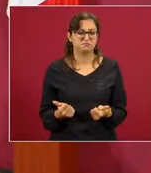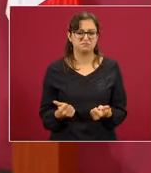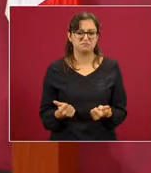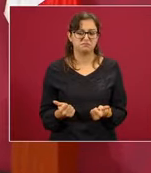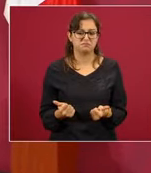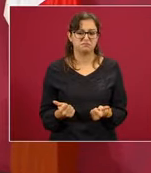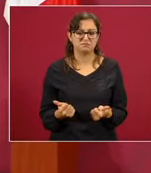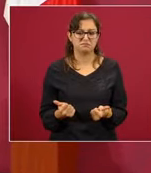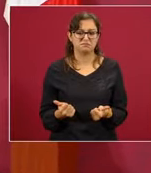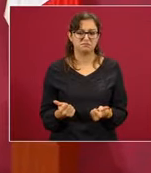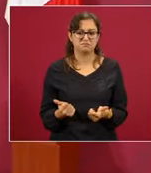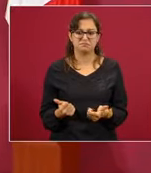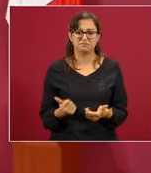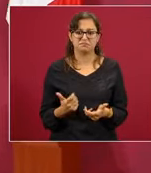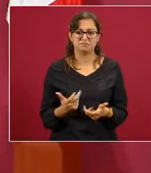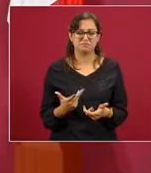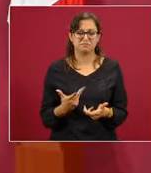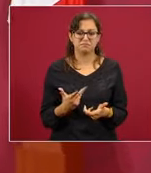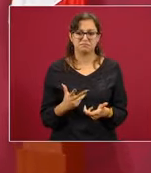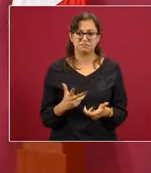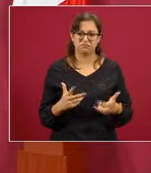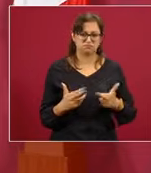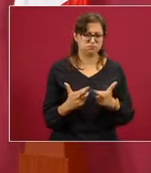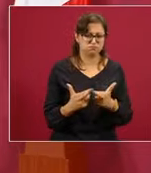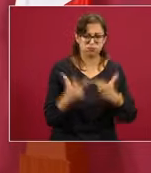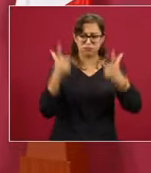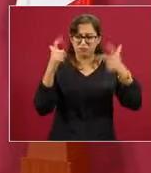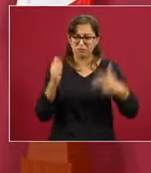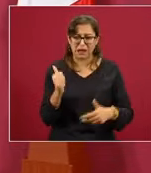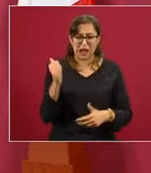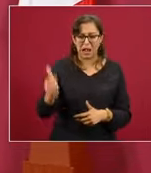de mayor dimensión,